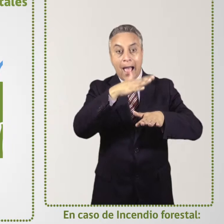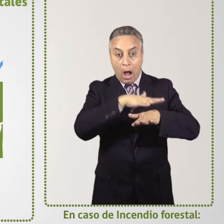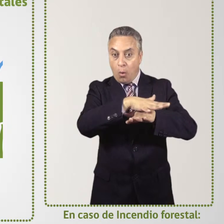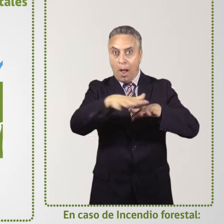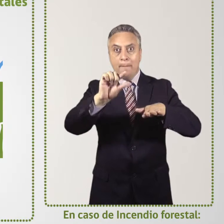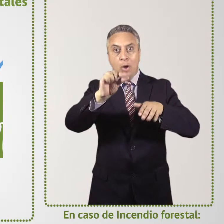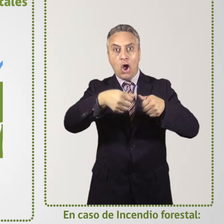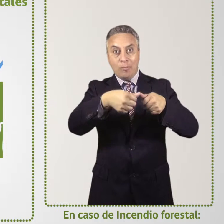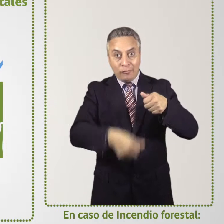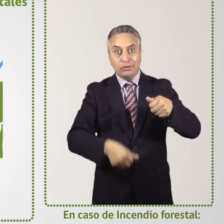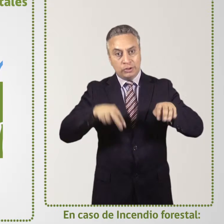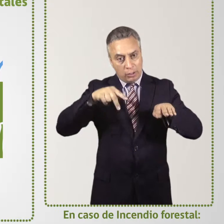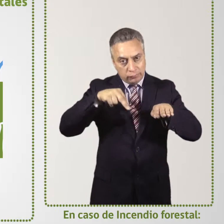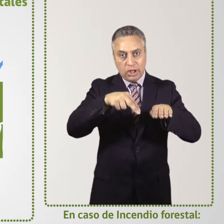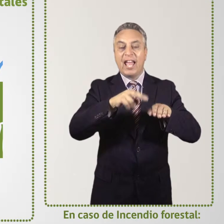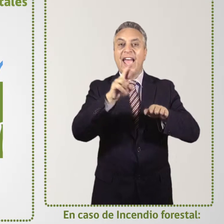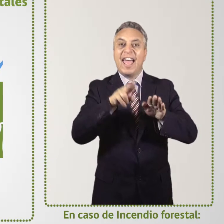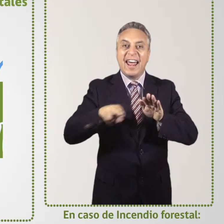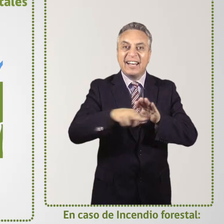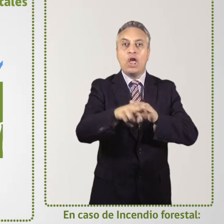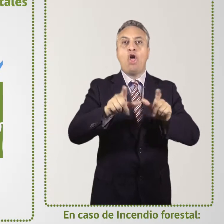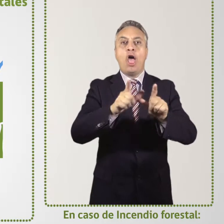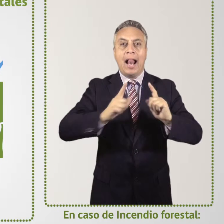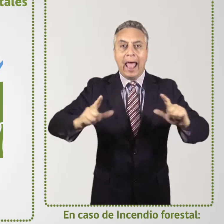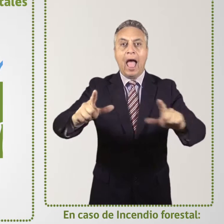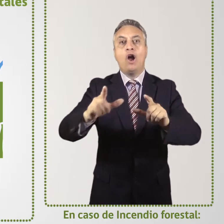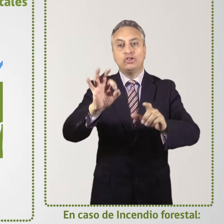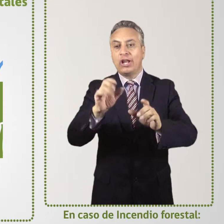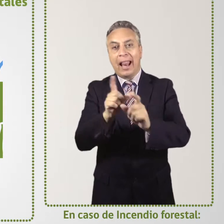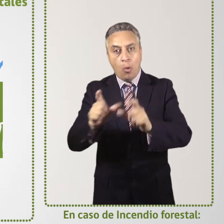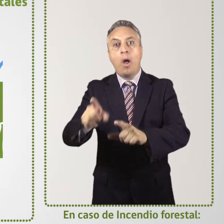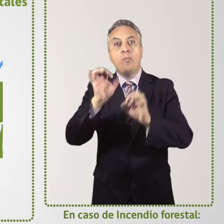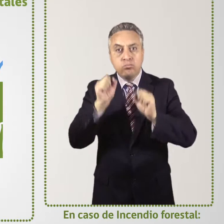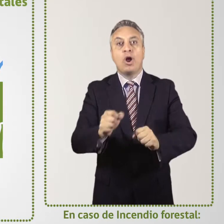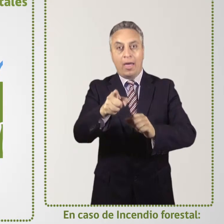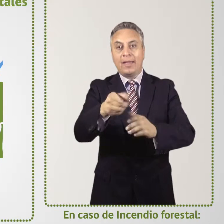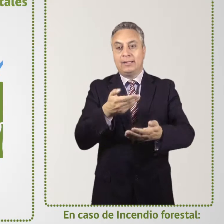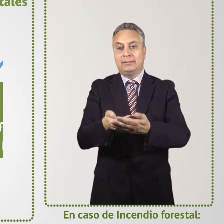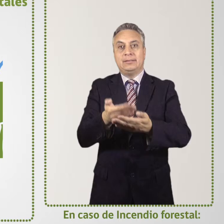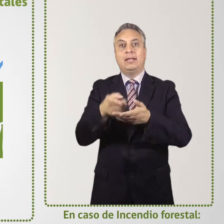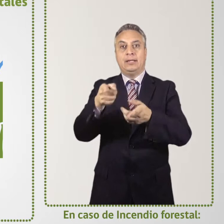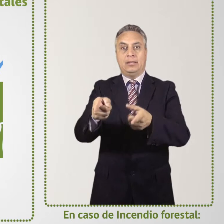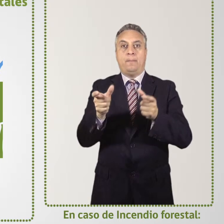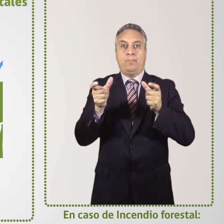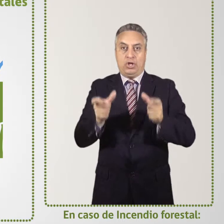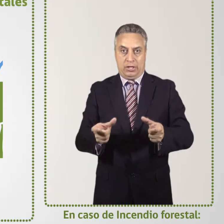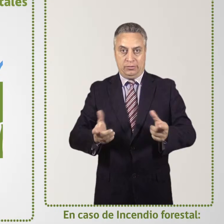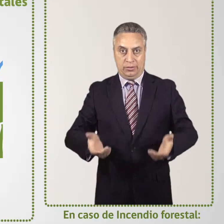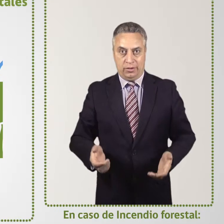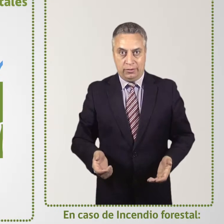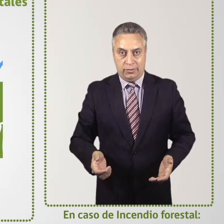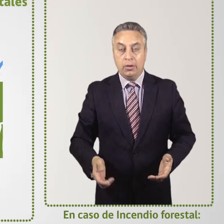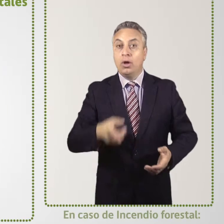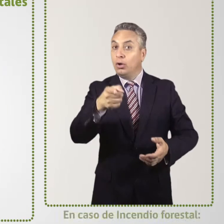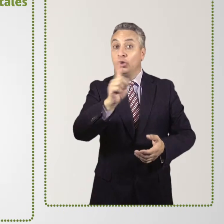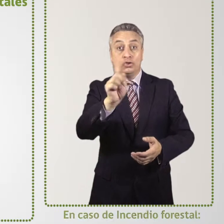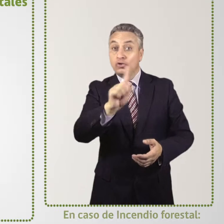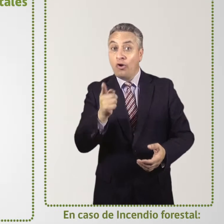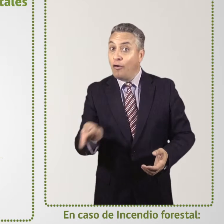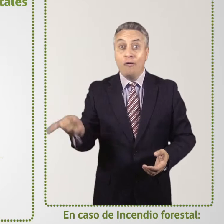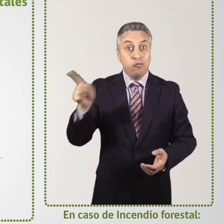caminar cerca de aguas abiertas poco profundas, ríos, lagos o lagunas, que podrían servirte como vías de evacuación.